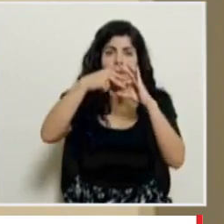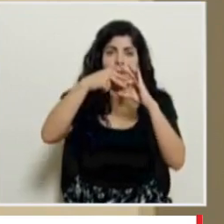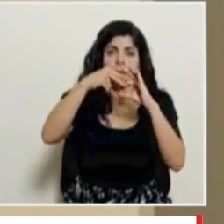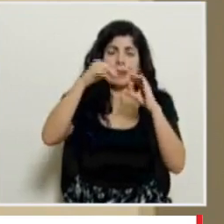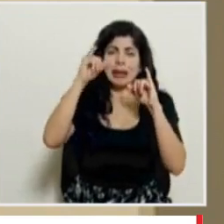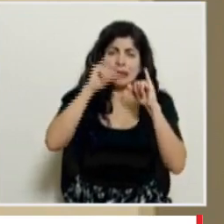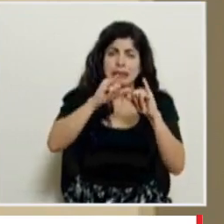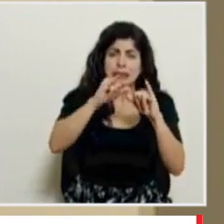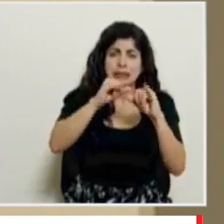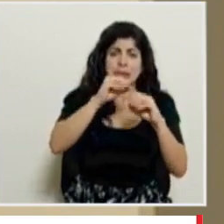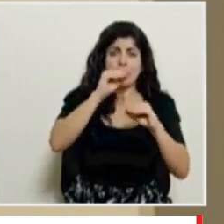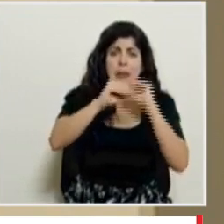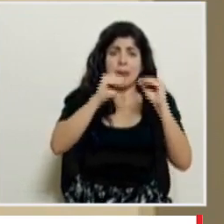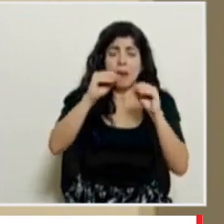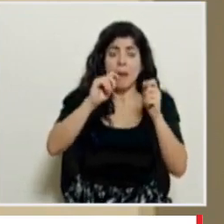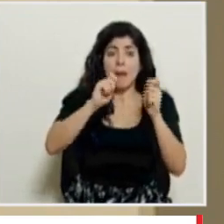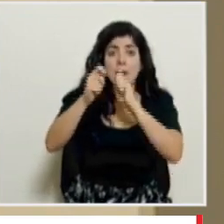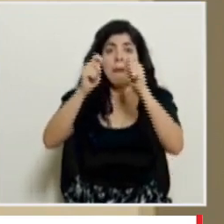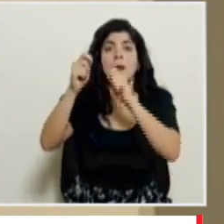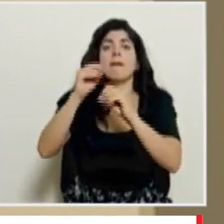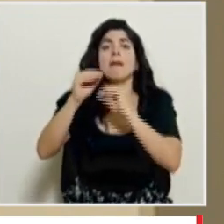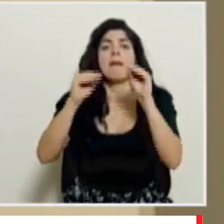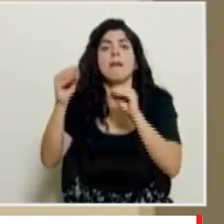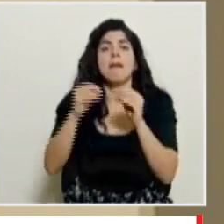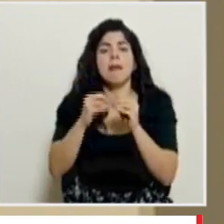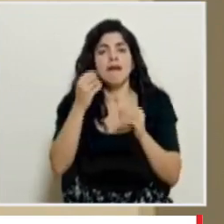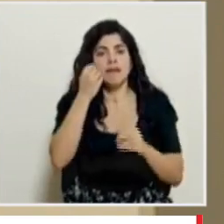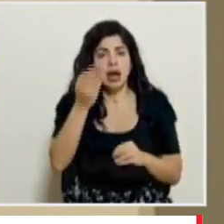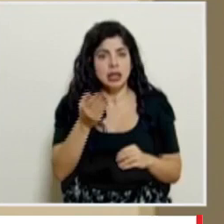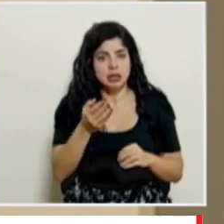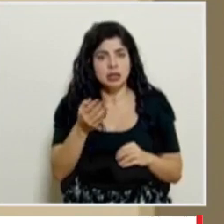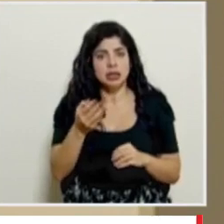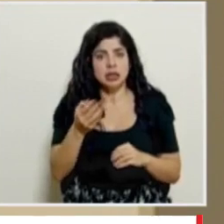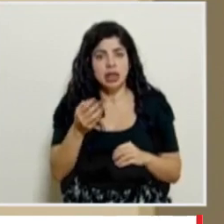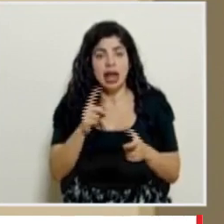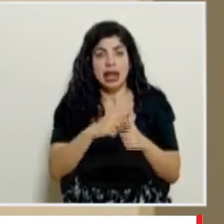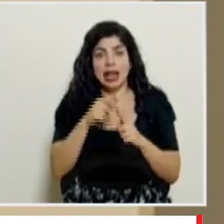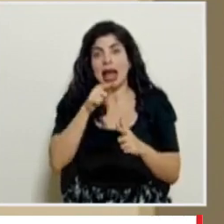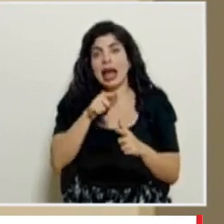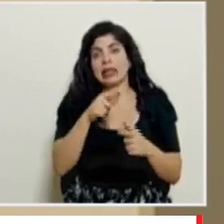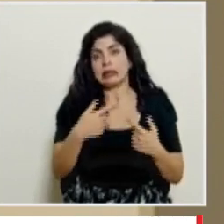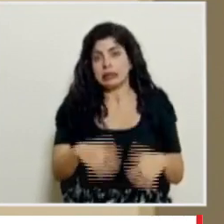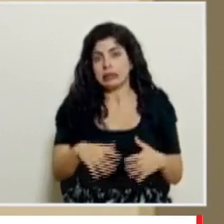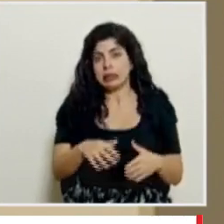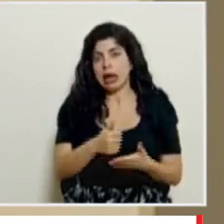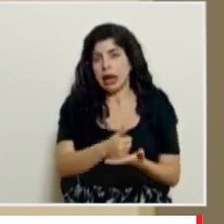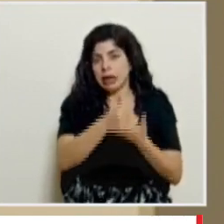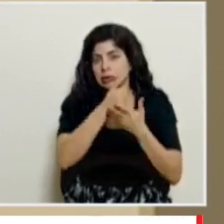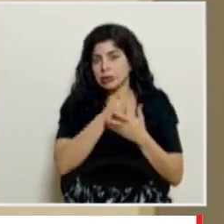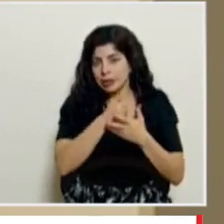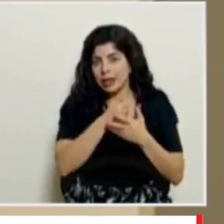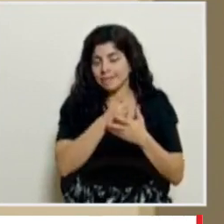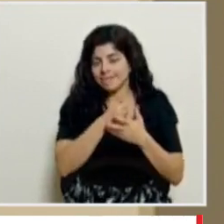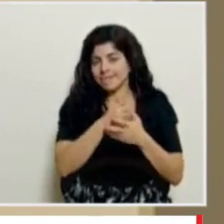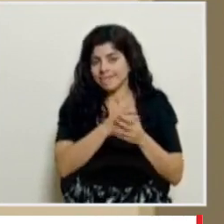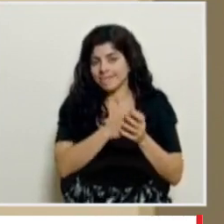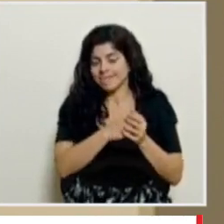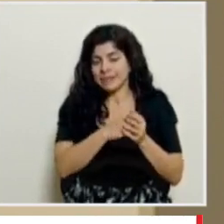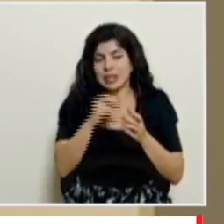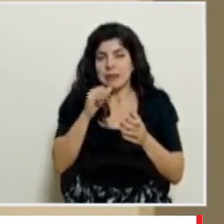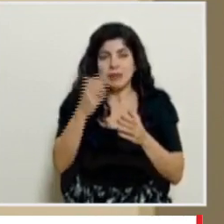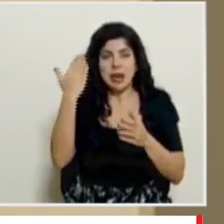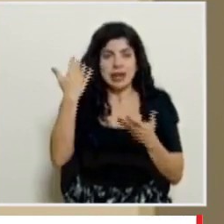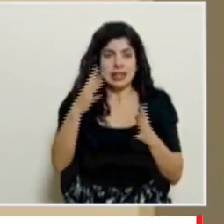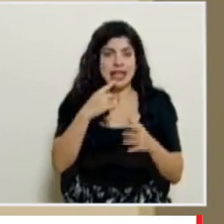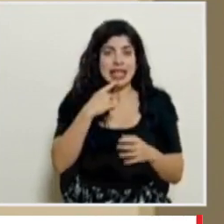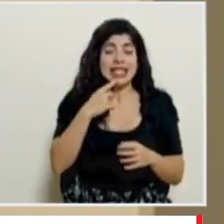esa mutación hace que sean más transmisibles entonces sin duda eso está colaborando yo creo que también del mismo hecho lo que hemos hablado